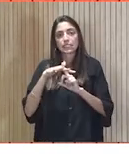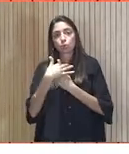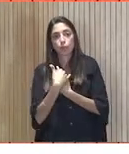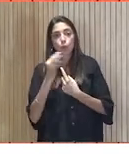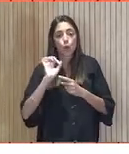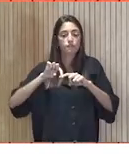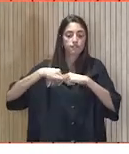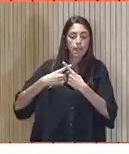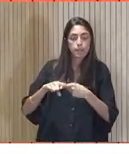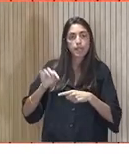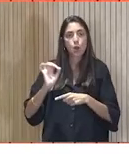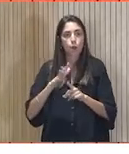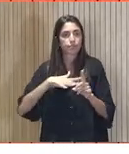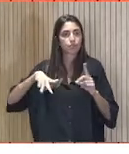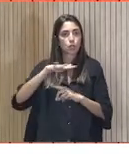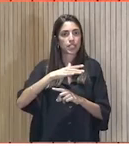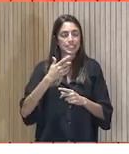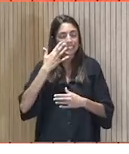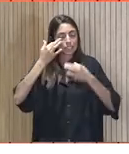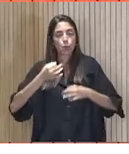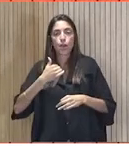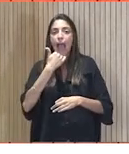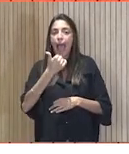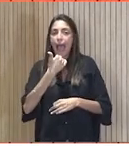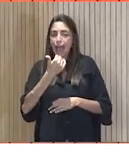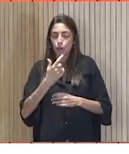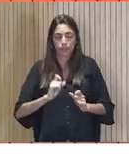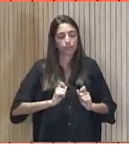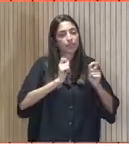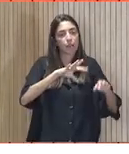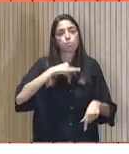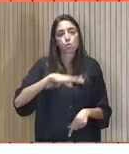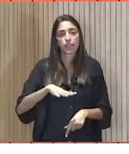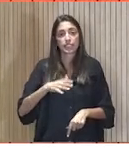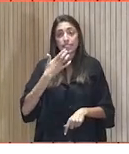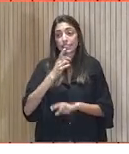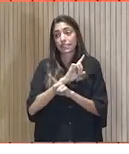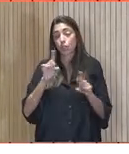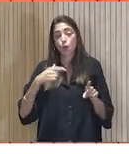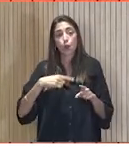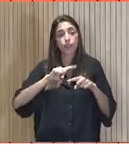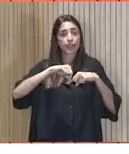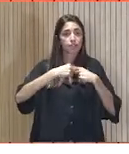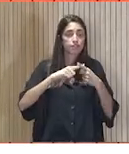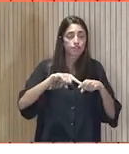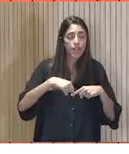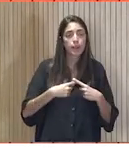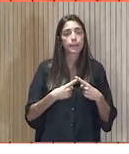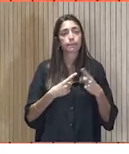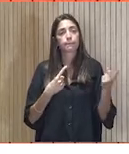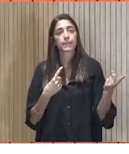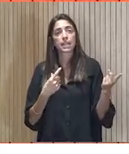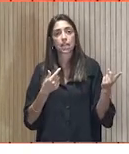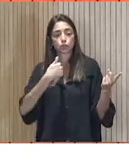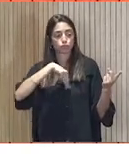entorno. Pero todos tenemos algo para dar, seguro. Y si no podemos irnos lejos a ayudar a una familia como nos